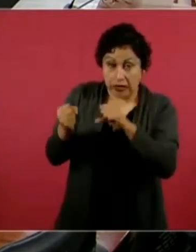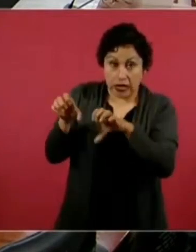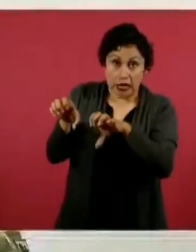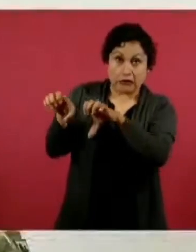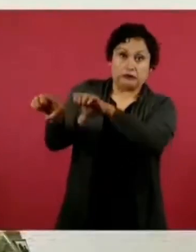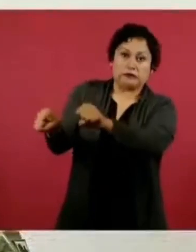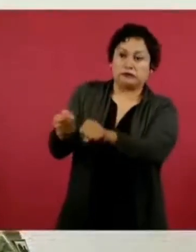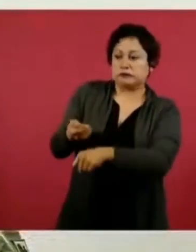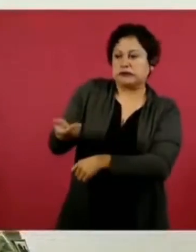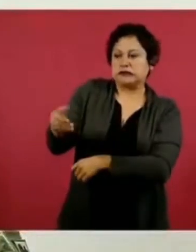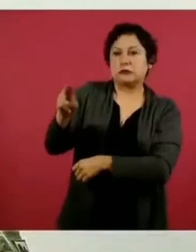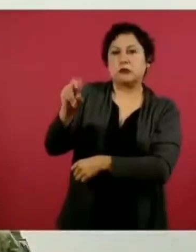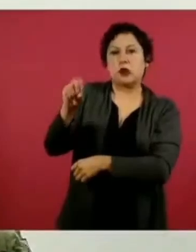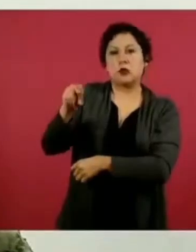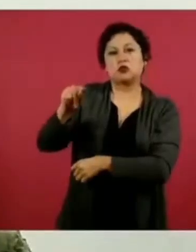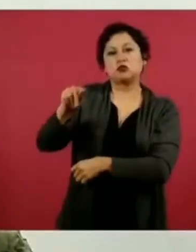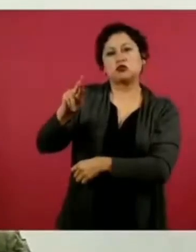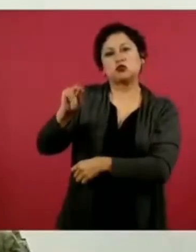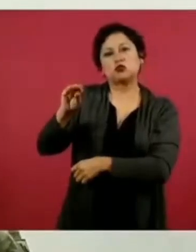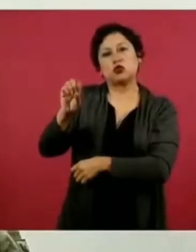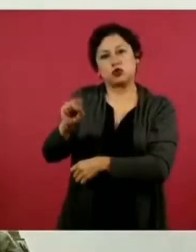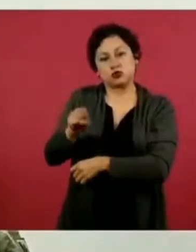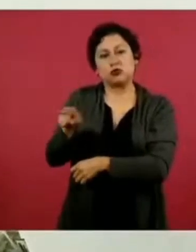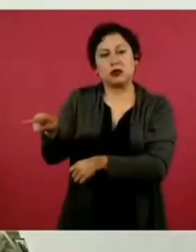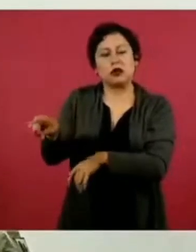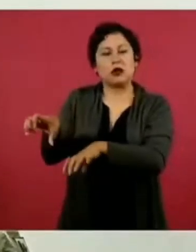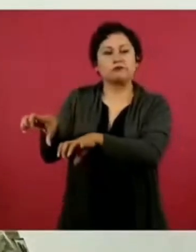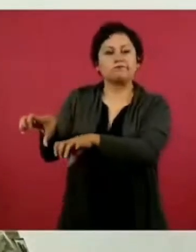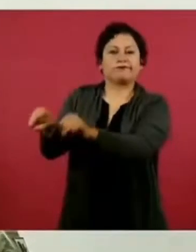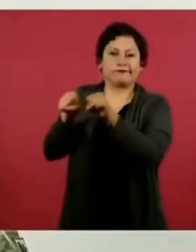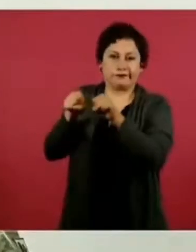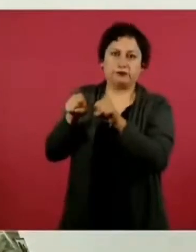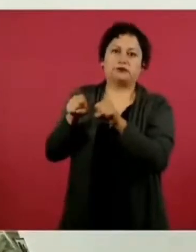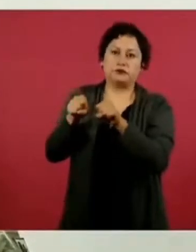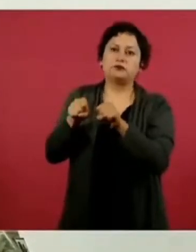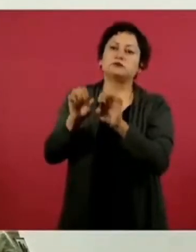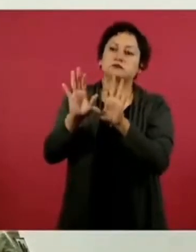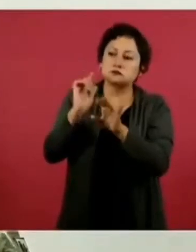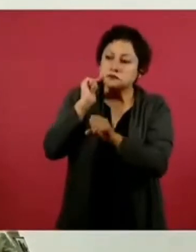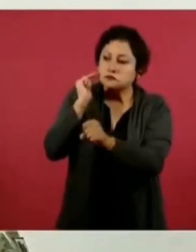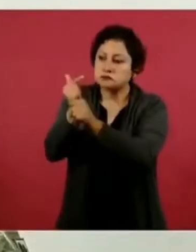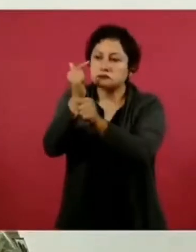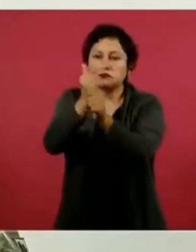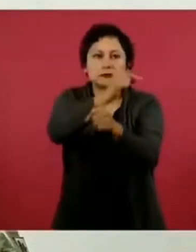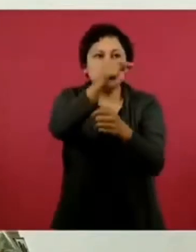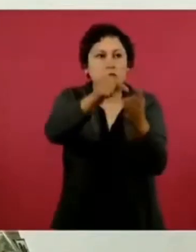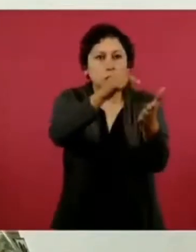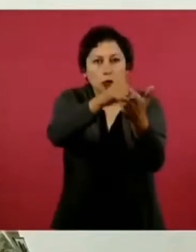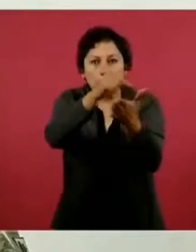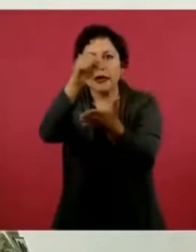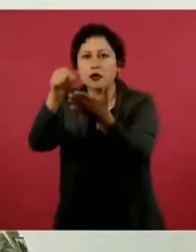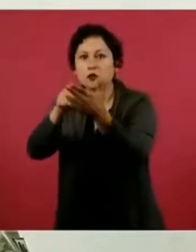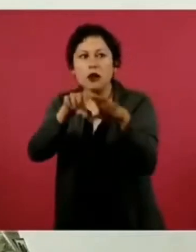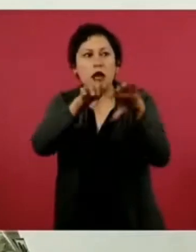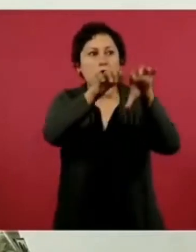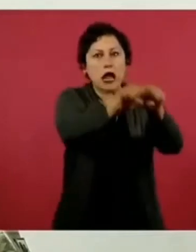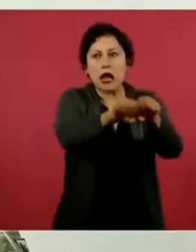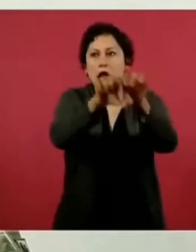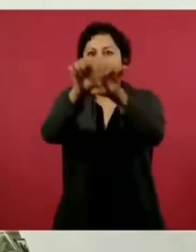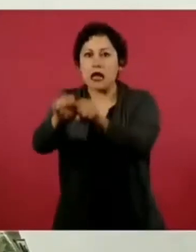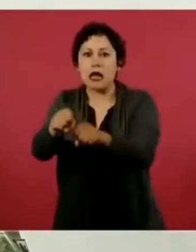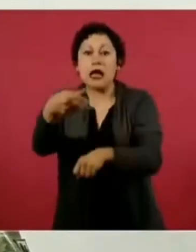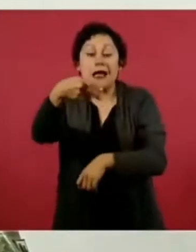algunas áreas donde se localizan, pero que los emplean, o que los empleen